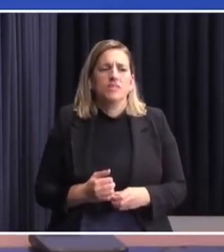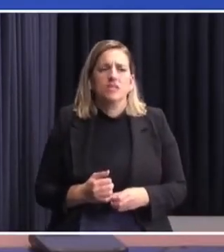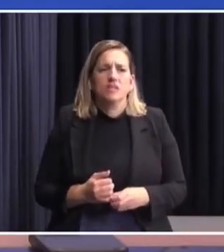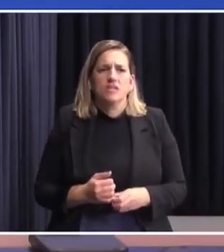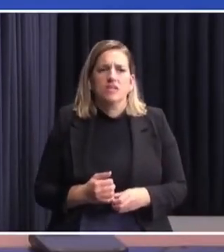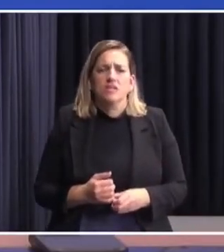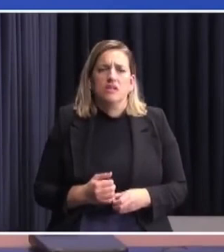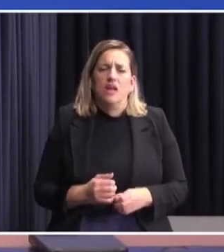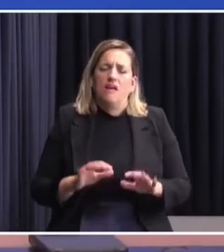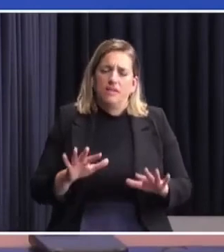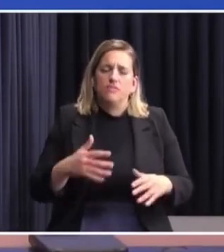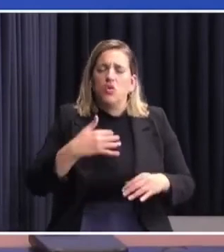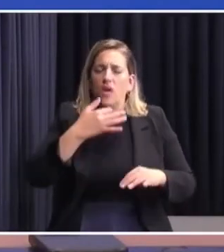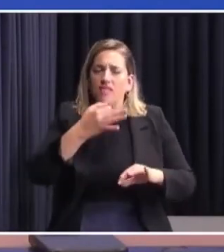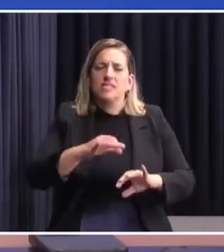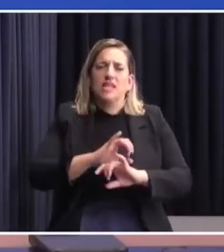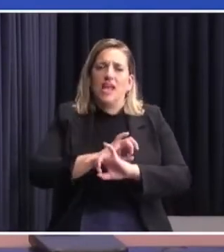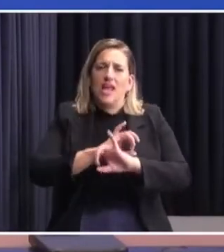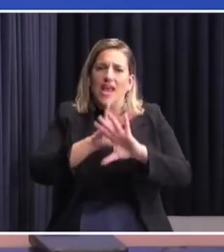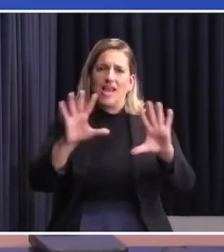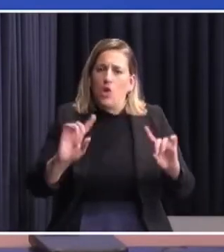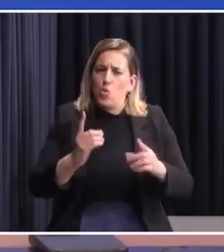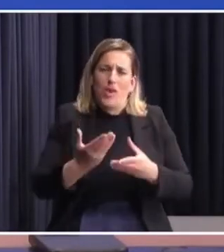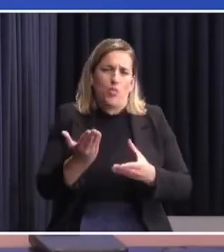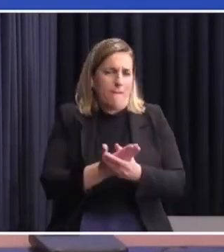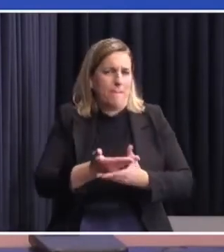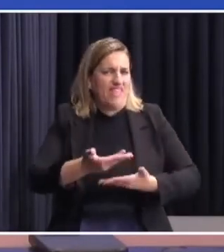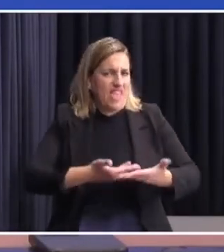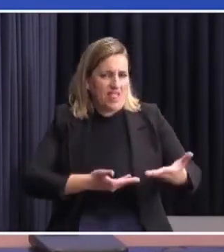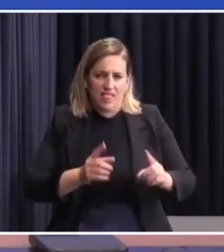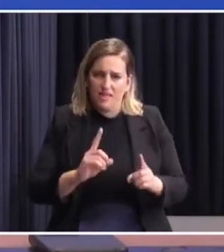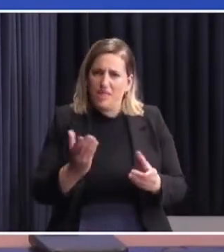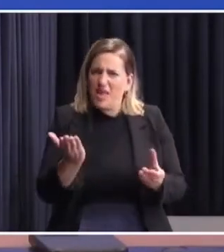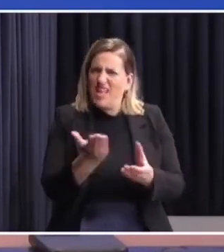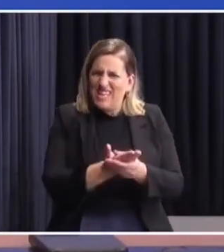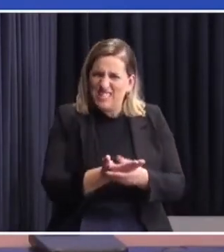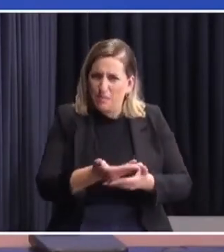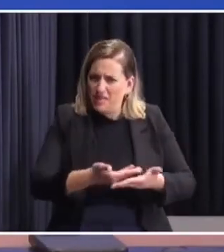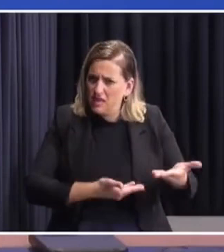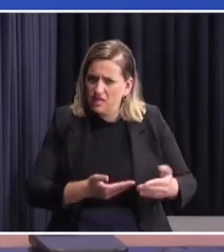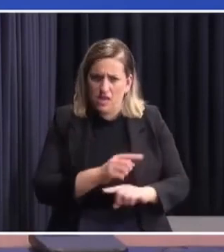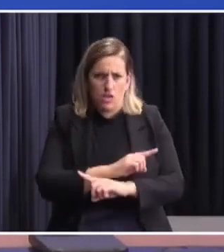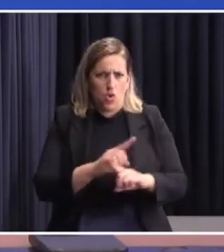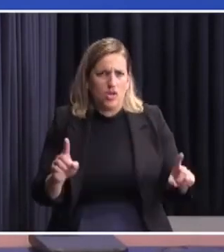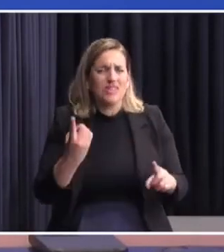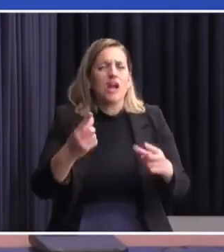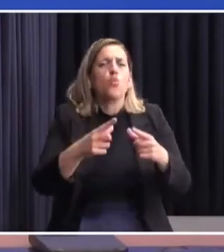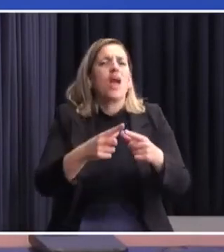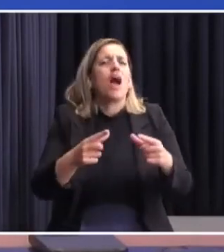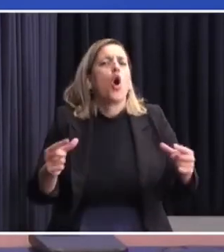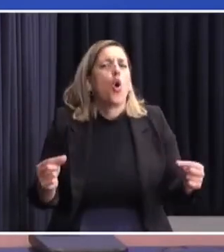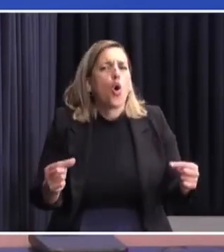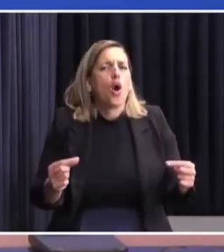Esto no es semántico. No era un expediente. No era parte de un expediente. Era una hoja